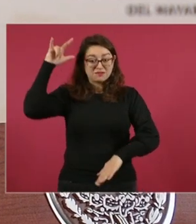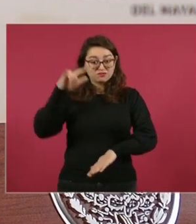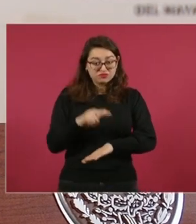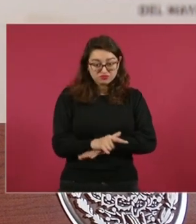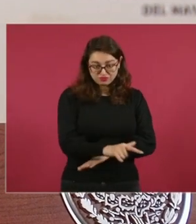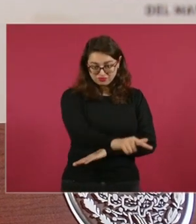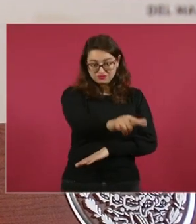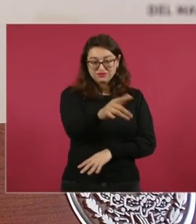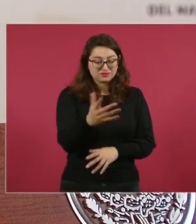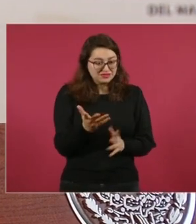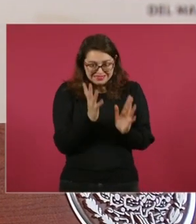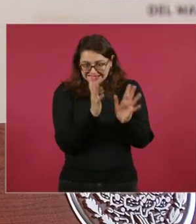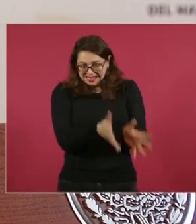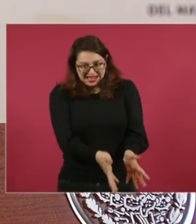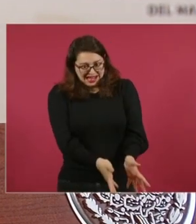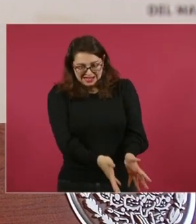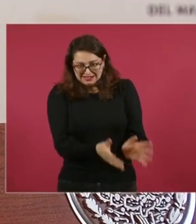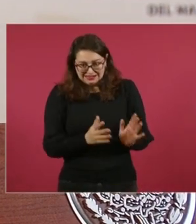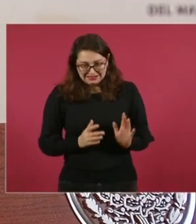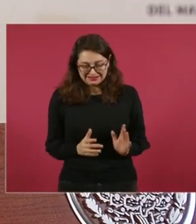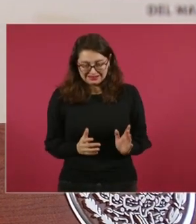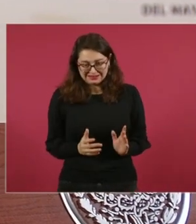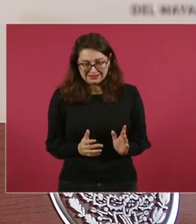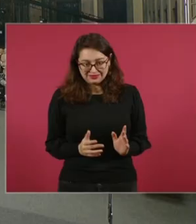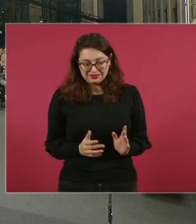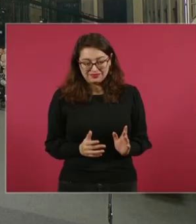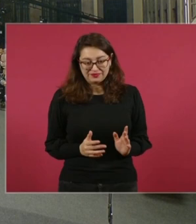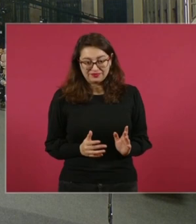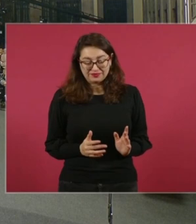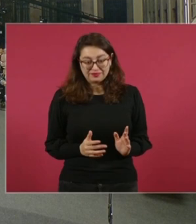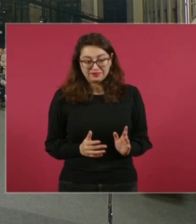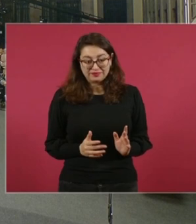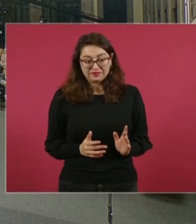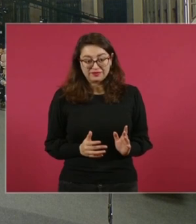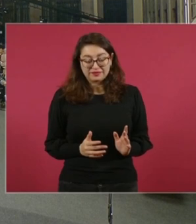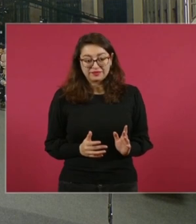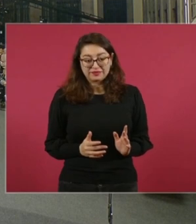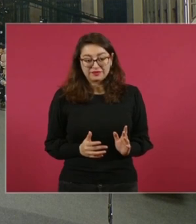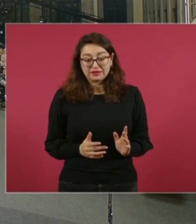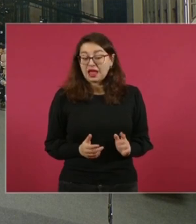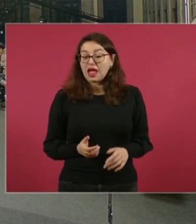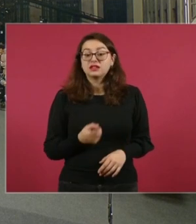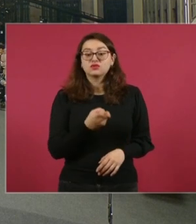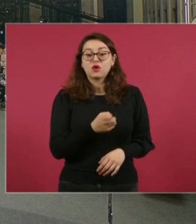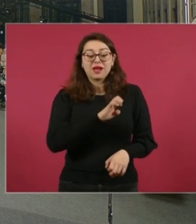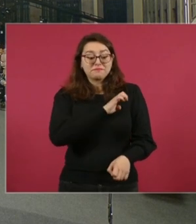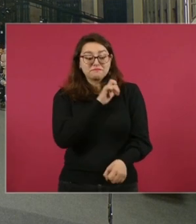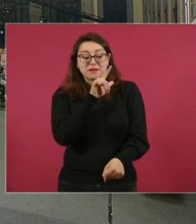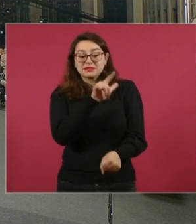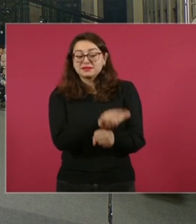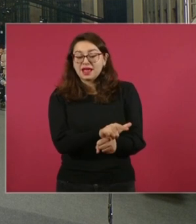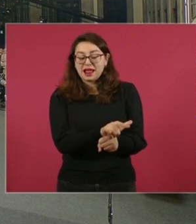emulsión asfáltica